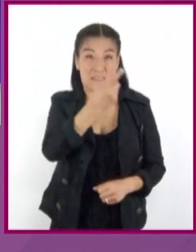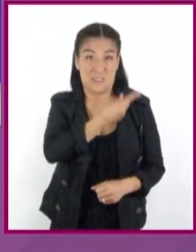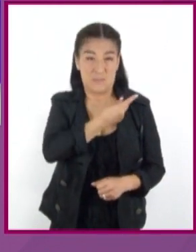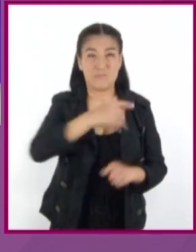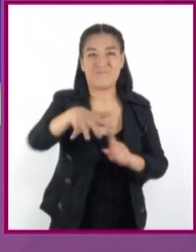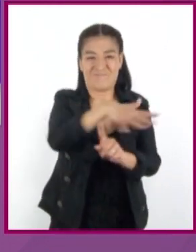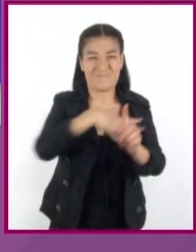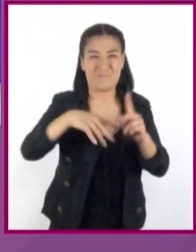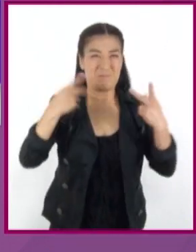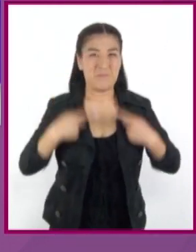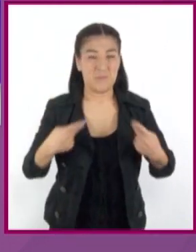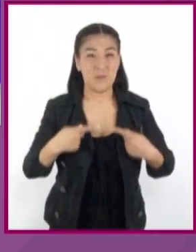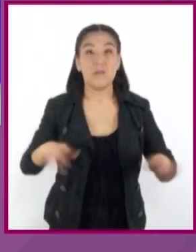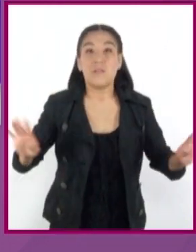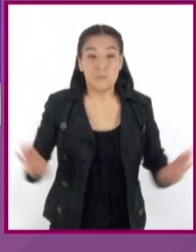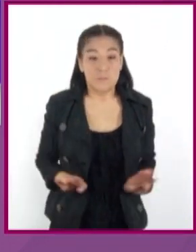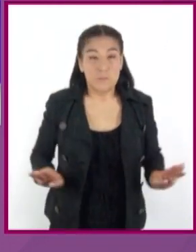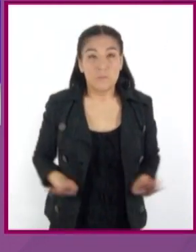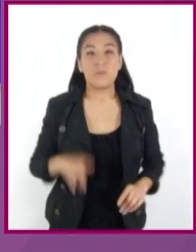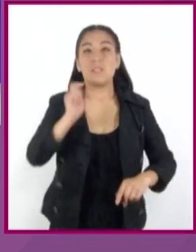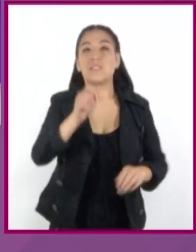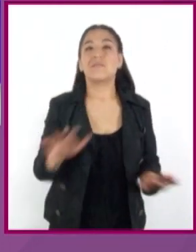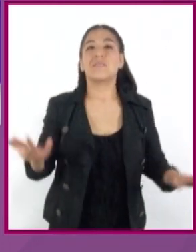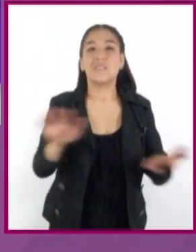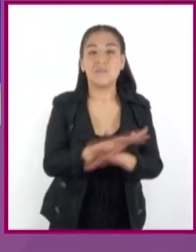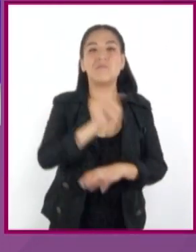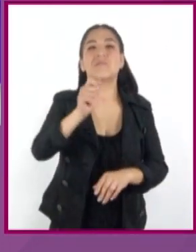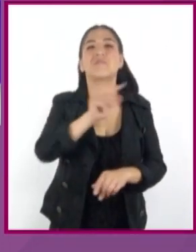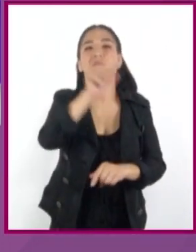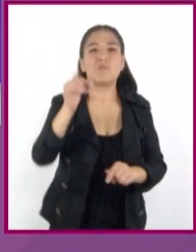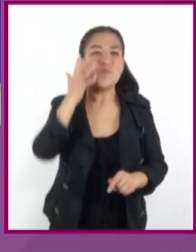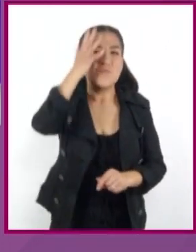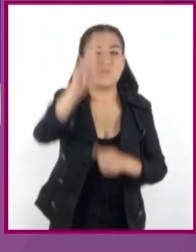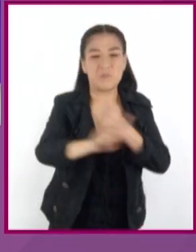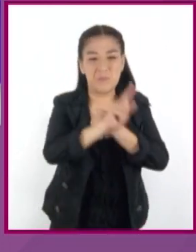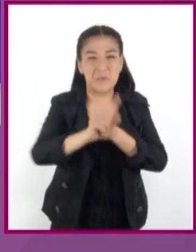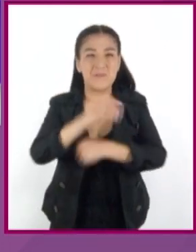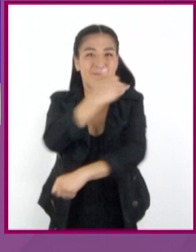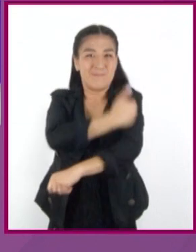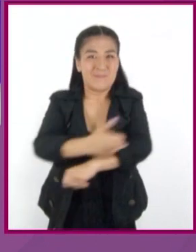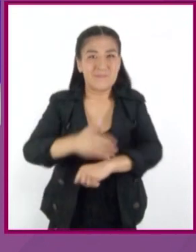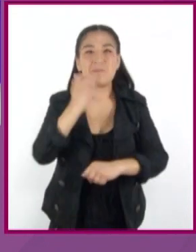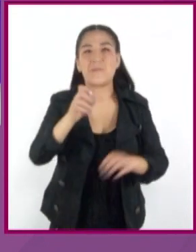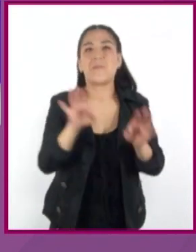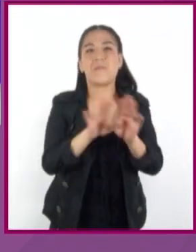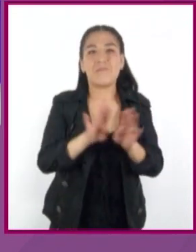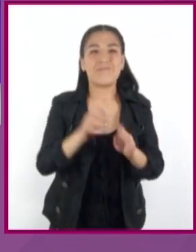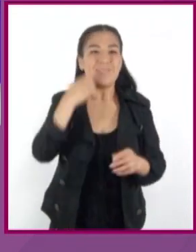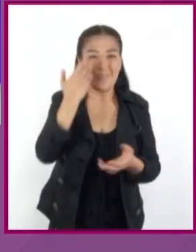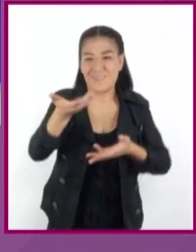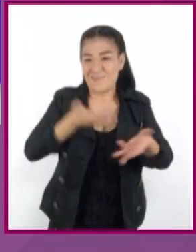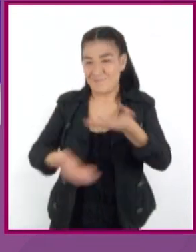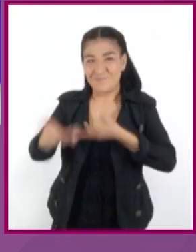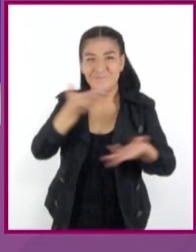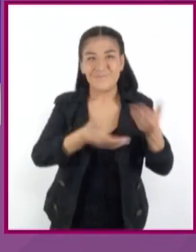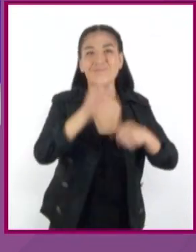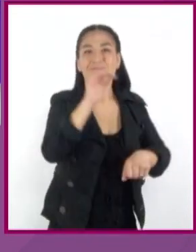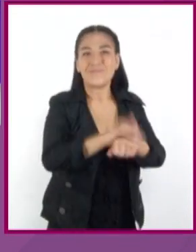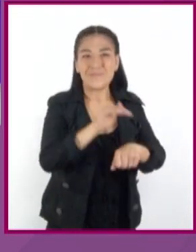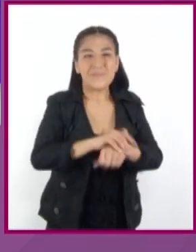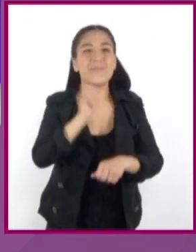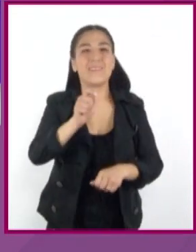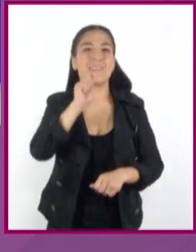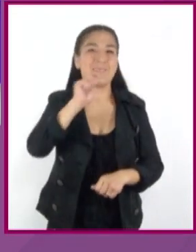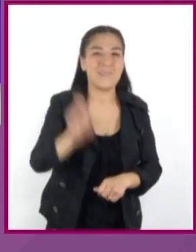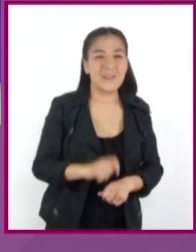los cambios de conducta pueden generar problemas familiares, y alterar la forma de establecer relaciones amistosas o